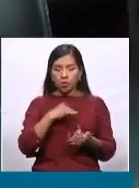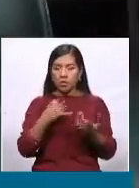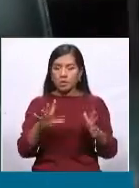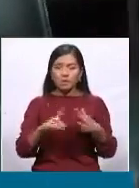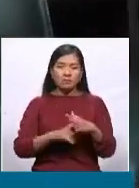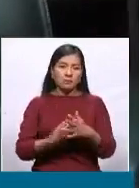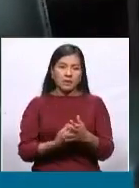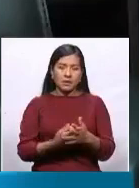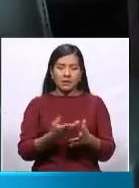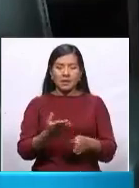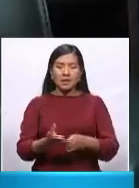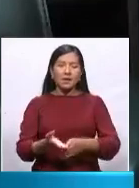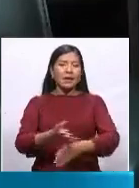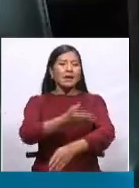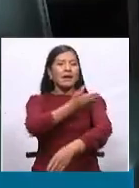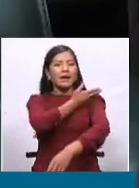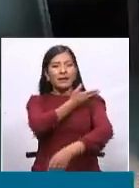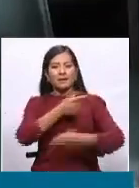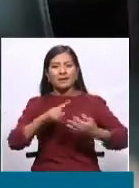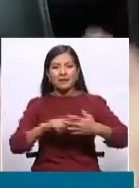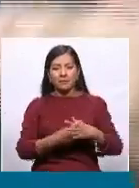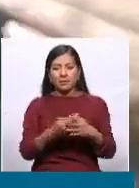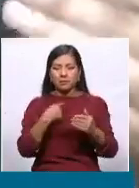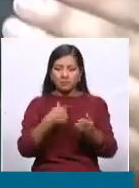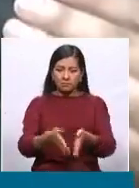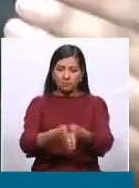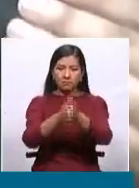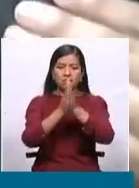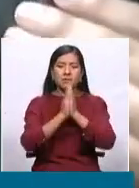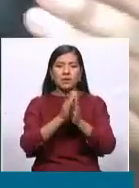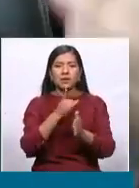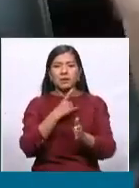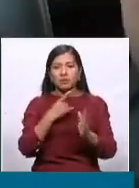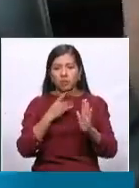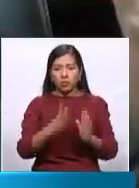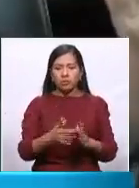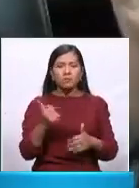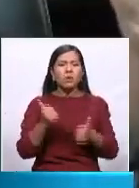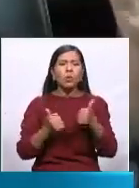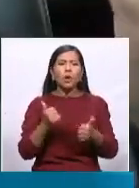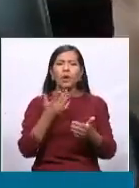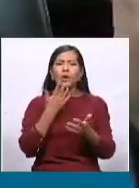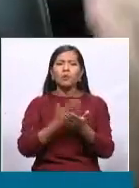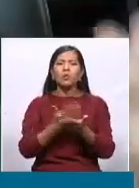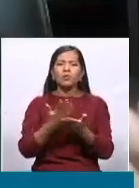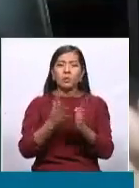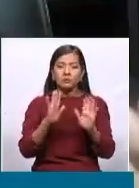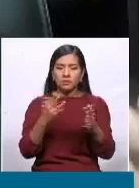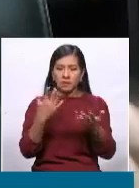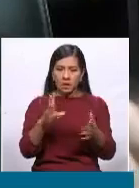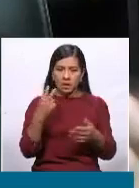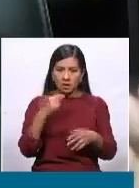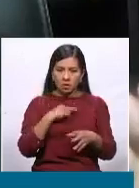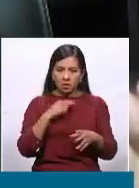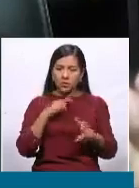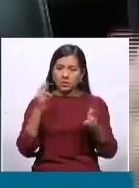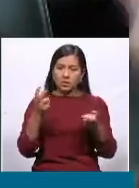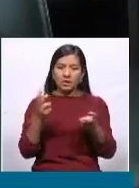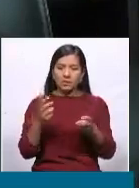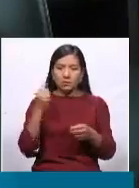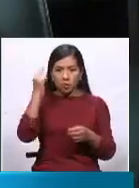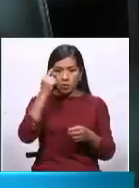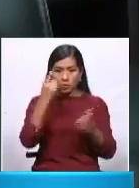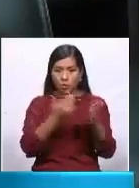desde un inicio en la Cámara de Diputados cuál es la propuesta habíamos recibido una economía prácticamente quebrada